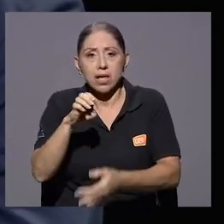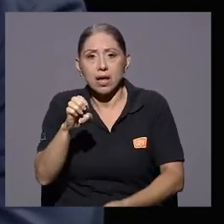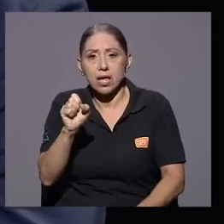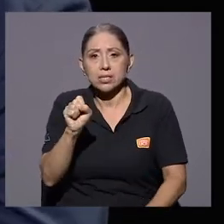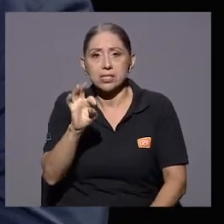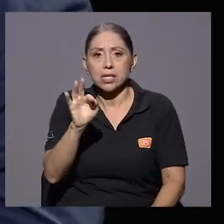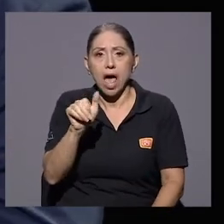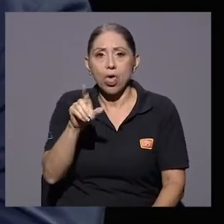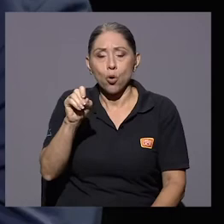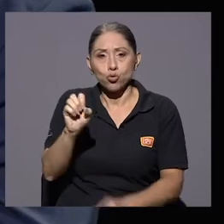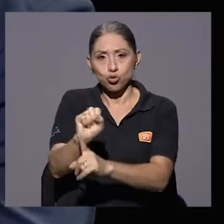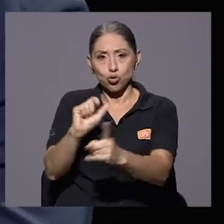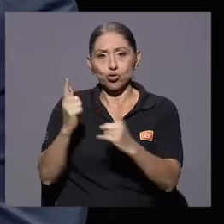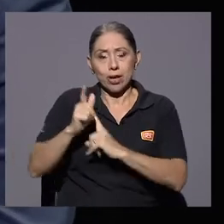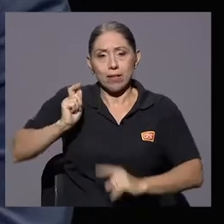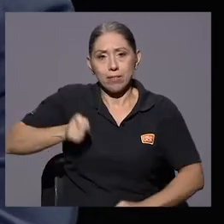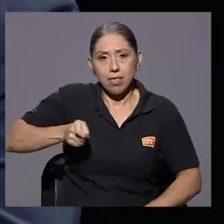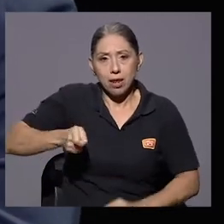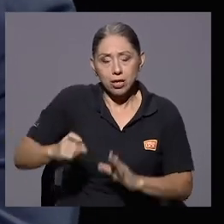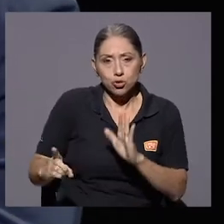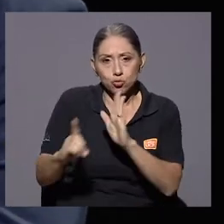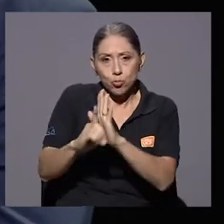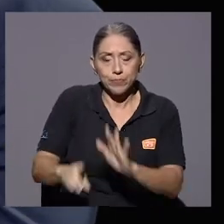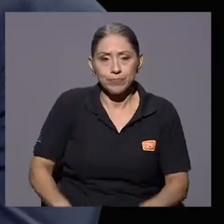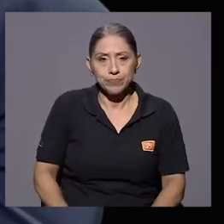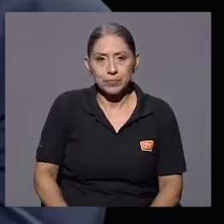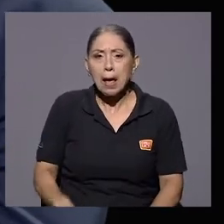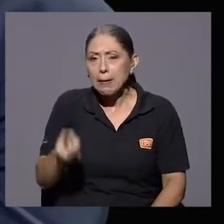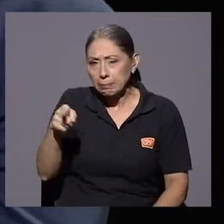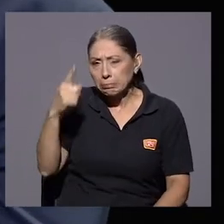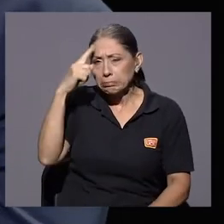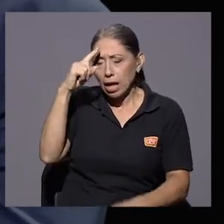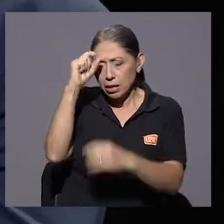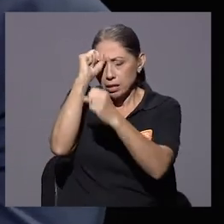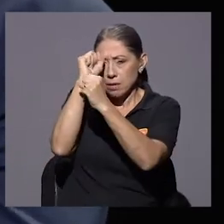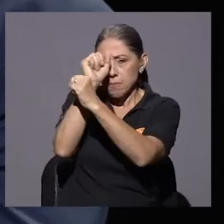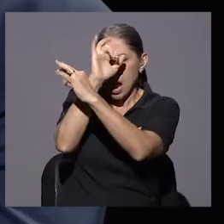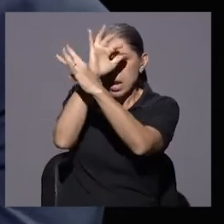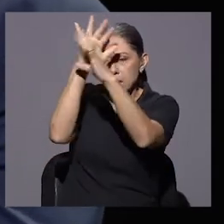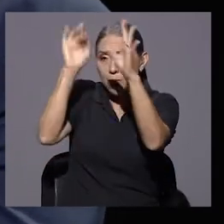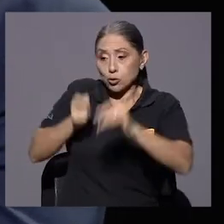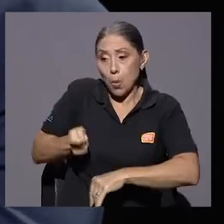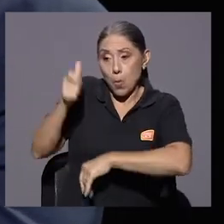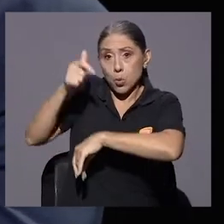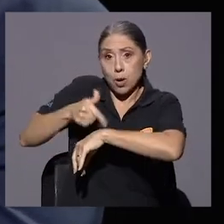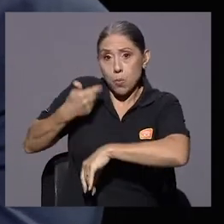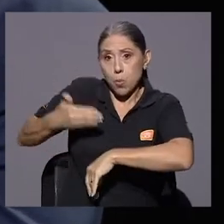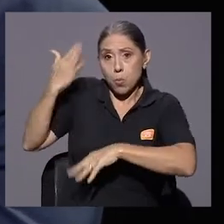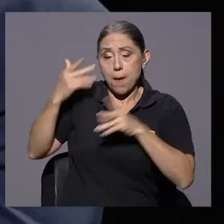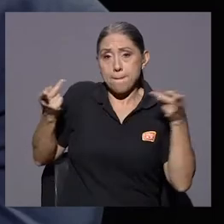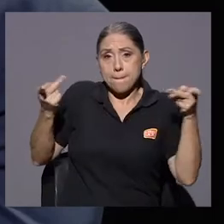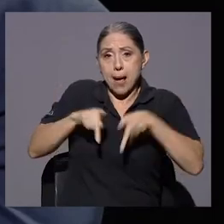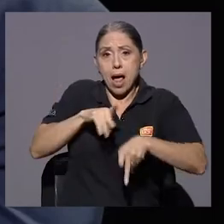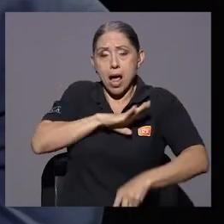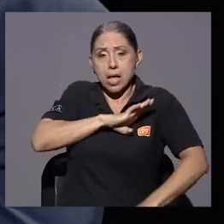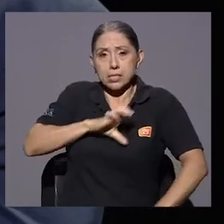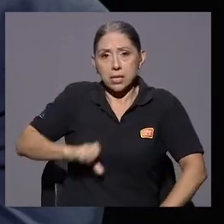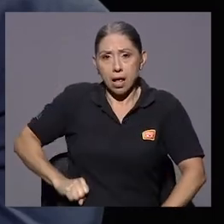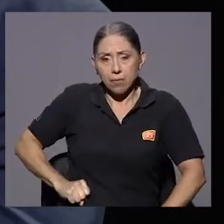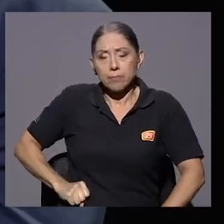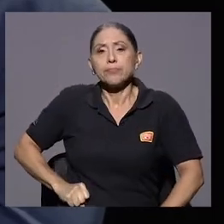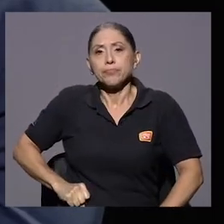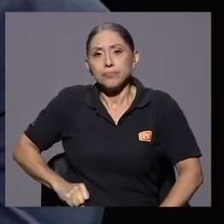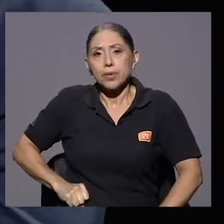Y lo planteo de la siguiente manera. Imaginemos lo que pasó hace poco en El Salvador, que tuvieron